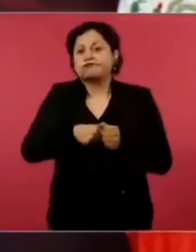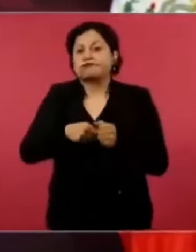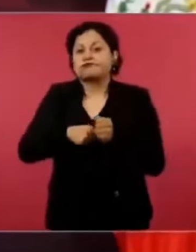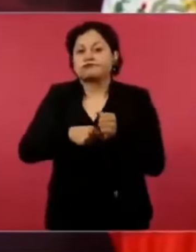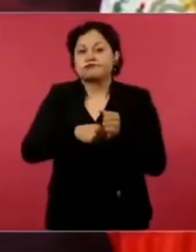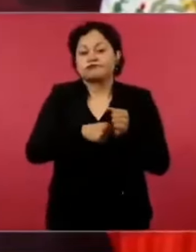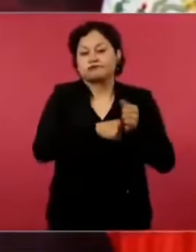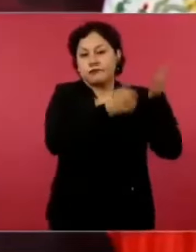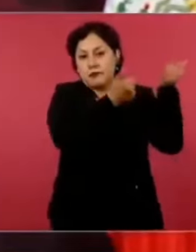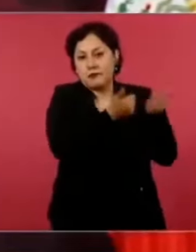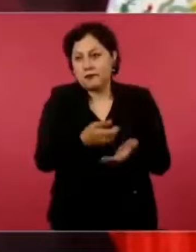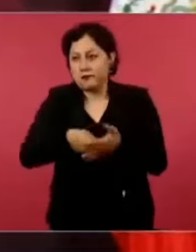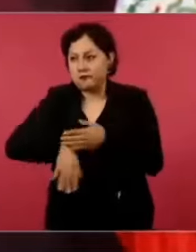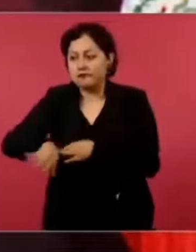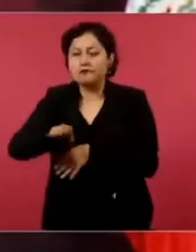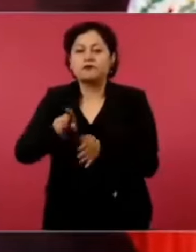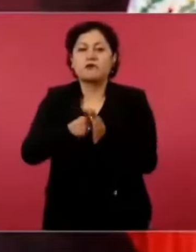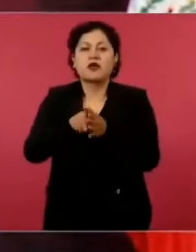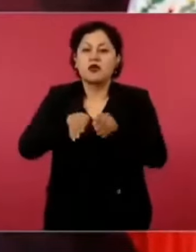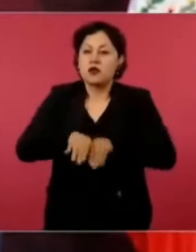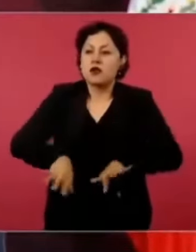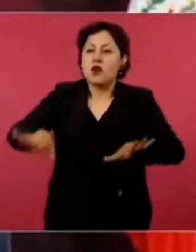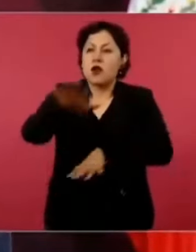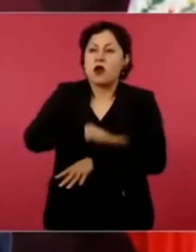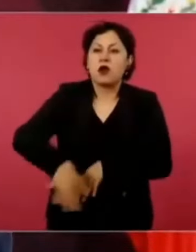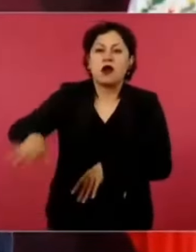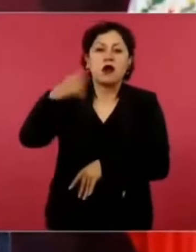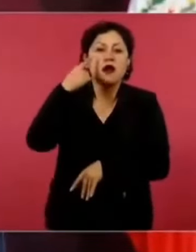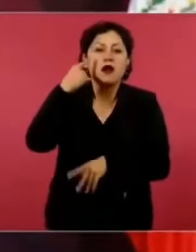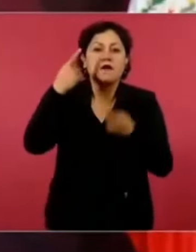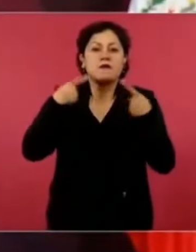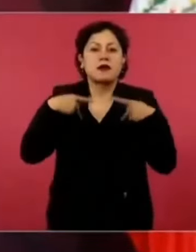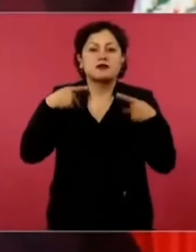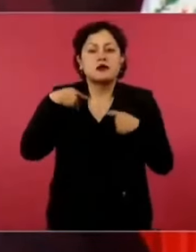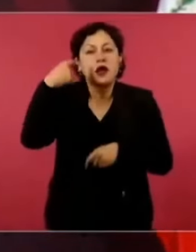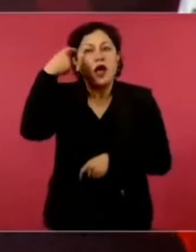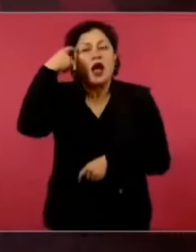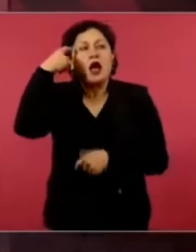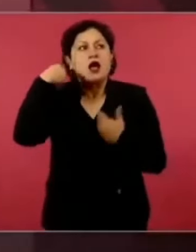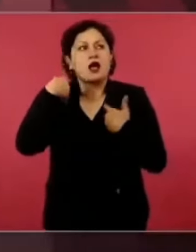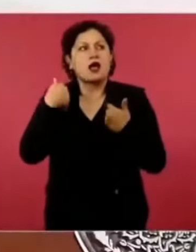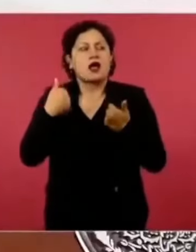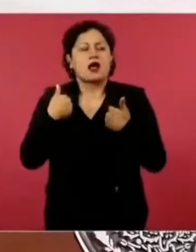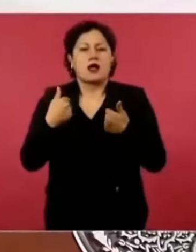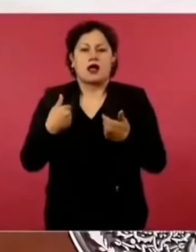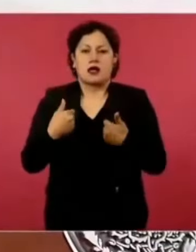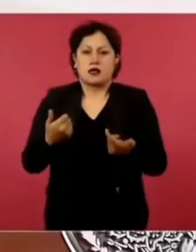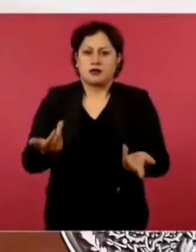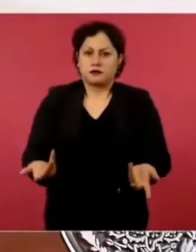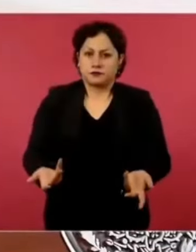hacer conciencia en los trabajadores, en los campesinos,